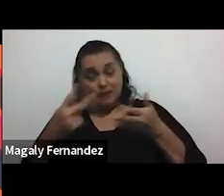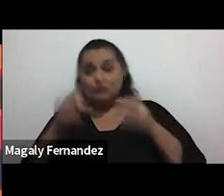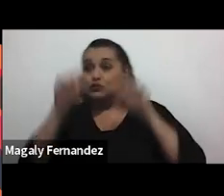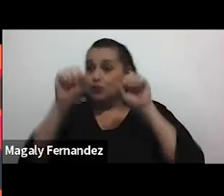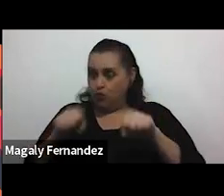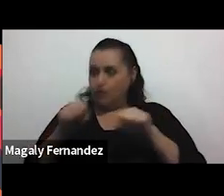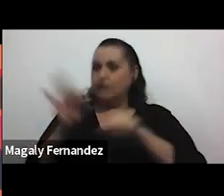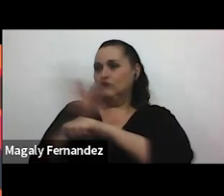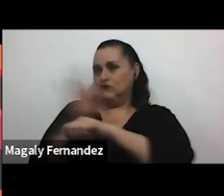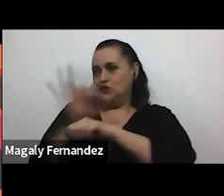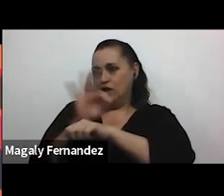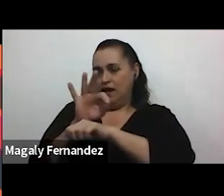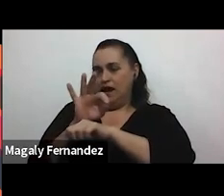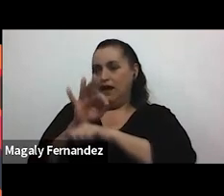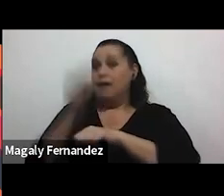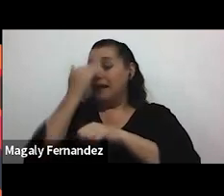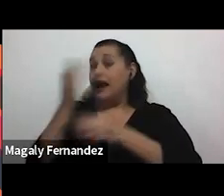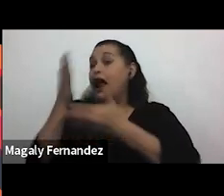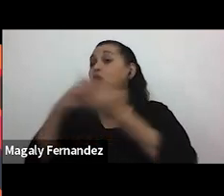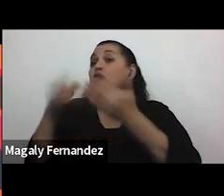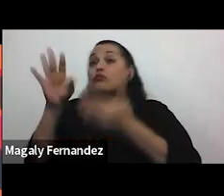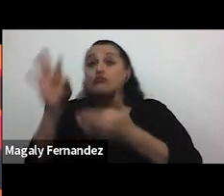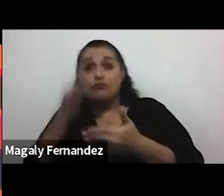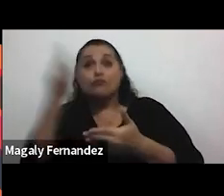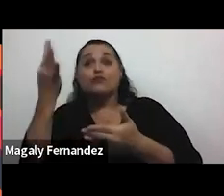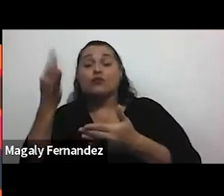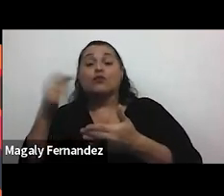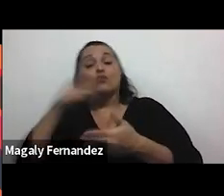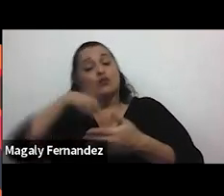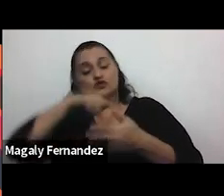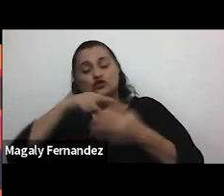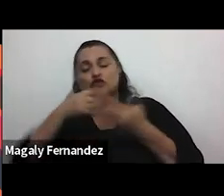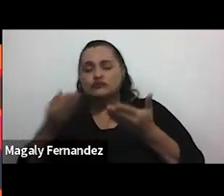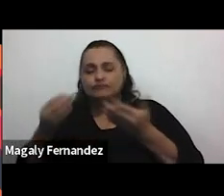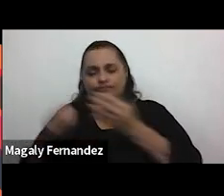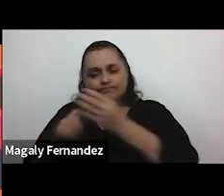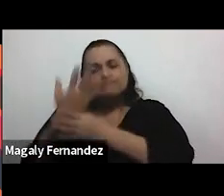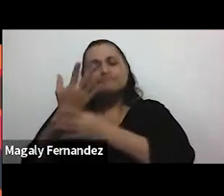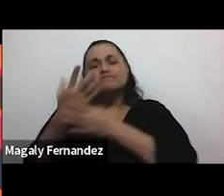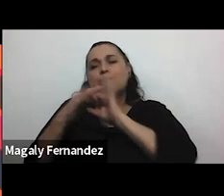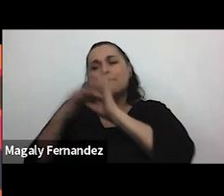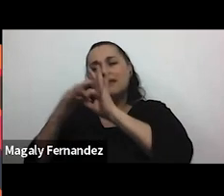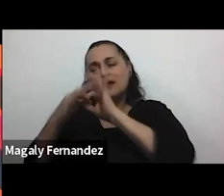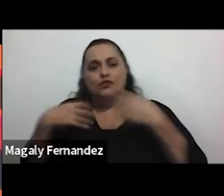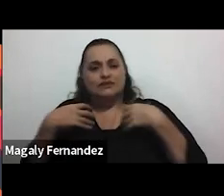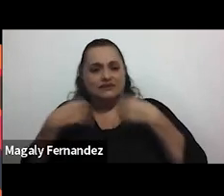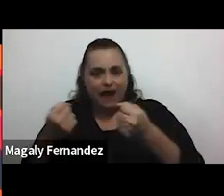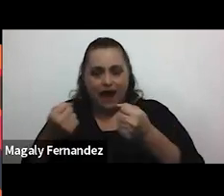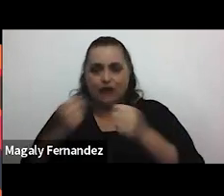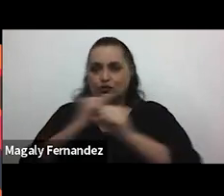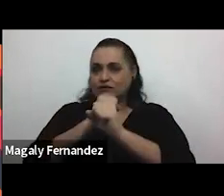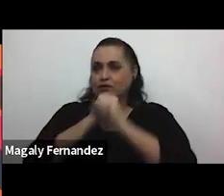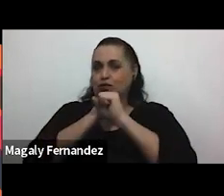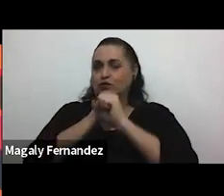funcionar para que de alguna u otra manera generemos vínculos más sanos más seguros más protectores